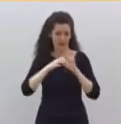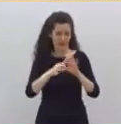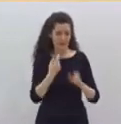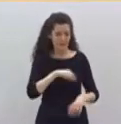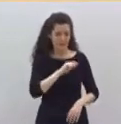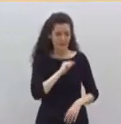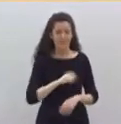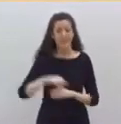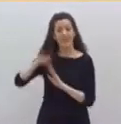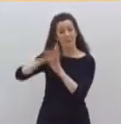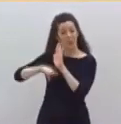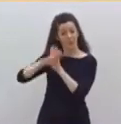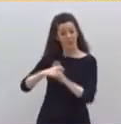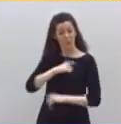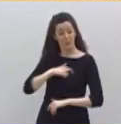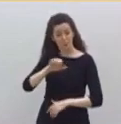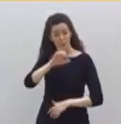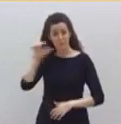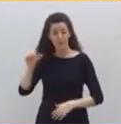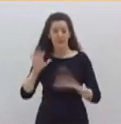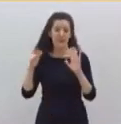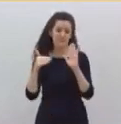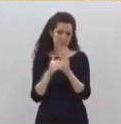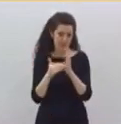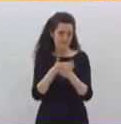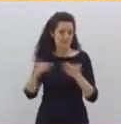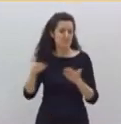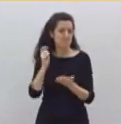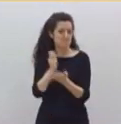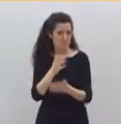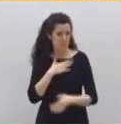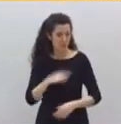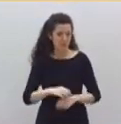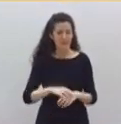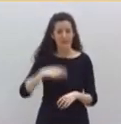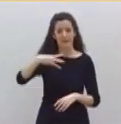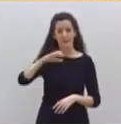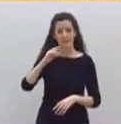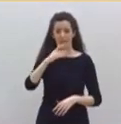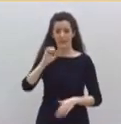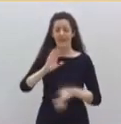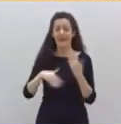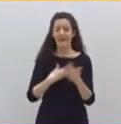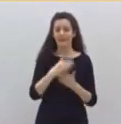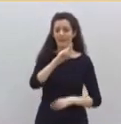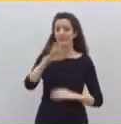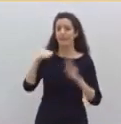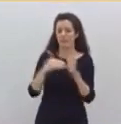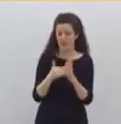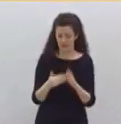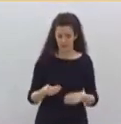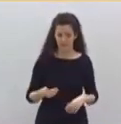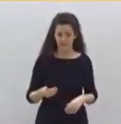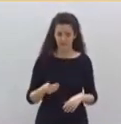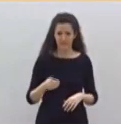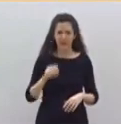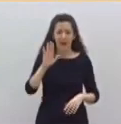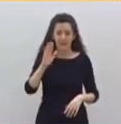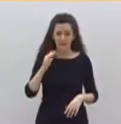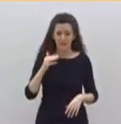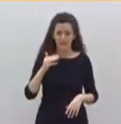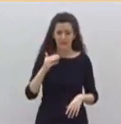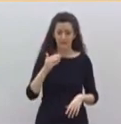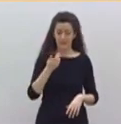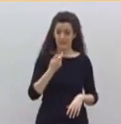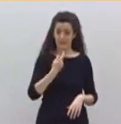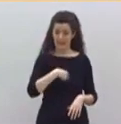Comisión puede aportar otros 10.000 y el MEDE hasta 25.000. Por cierto, ¿por qué tengo que enterarme, por qué España se tiene que enterar